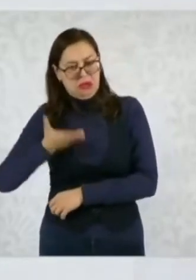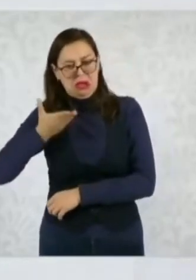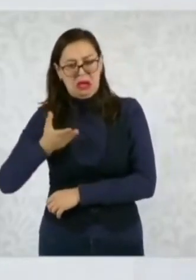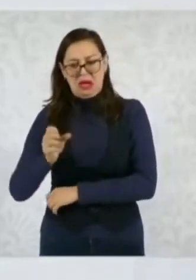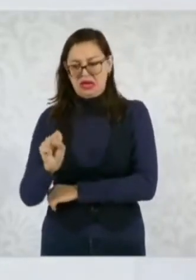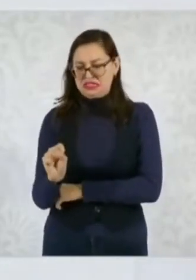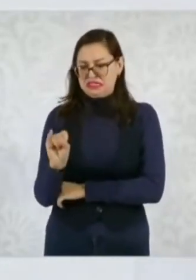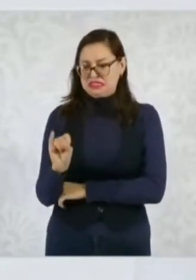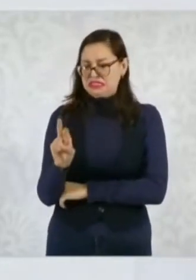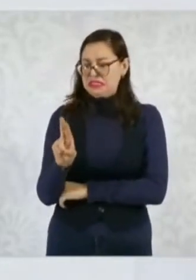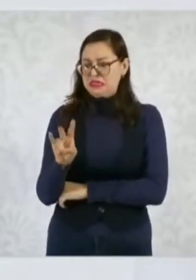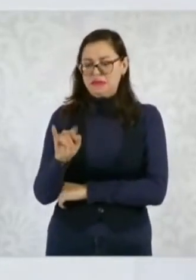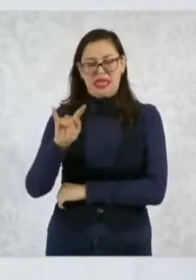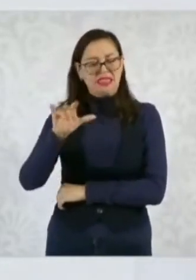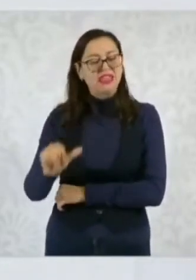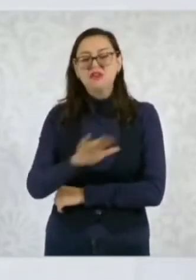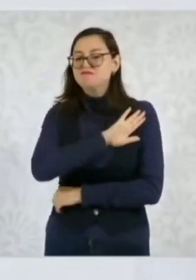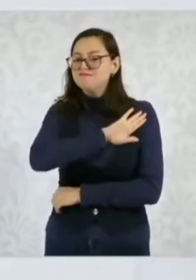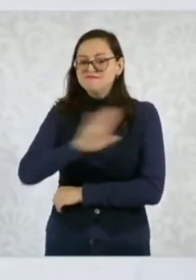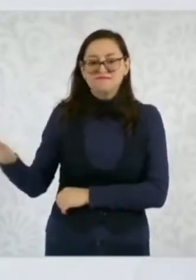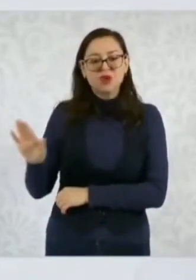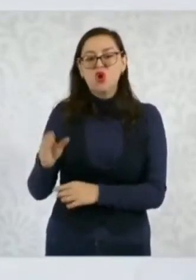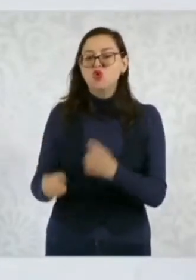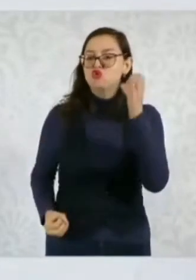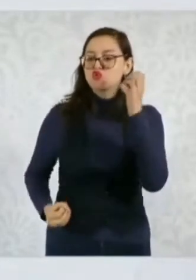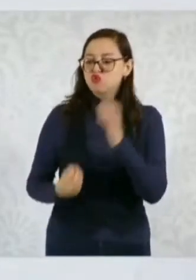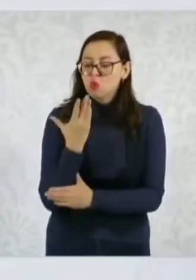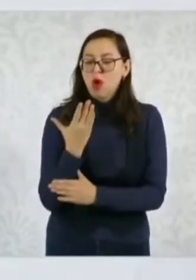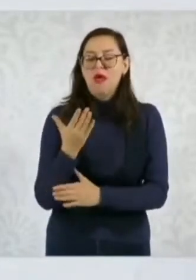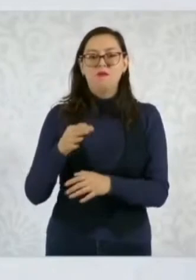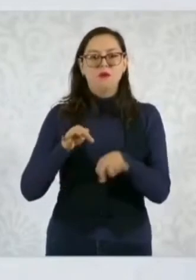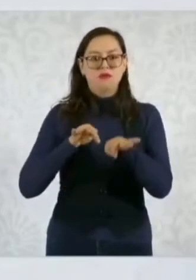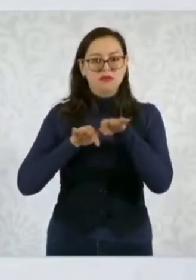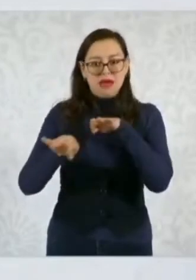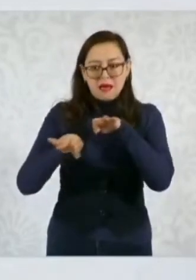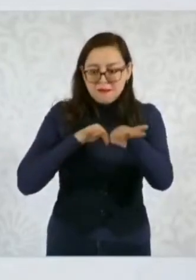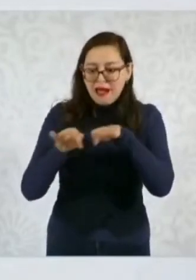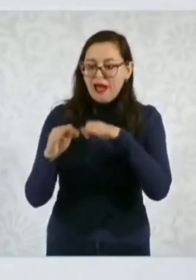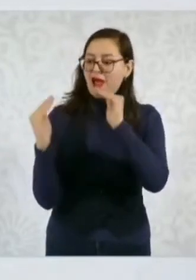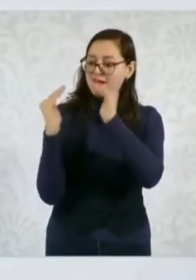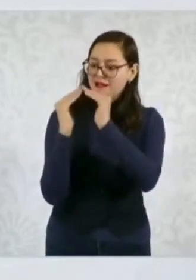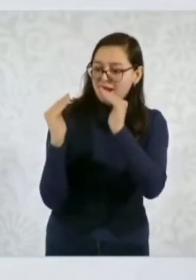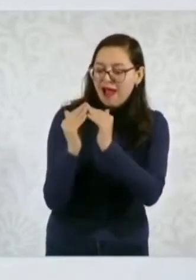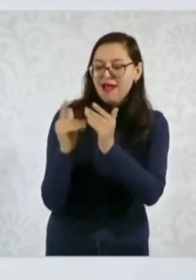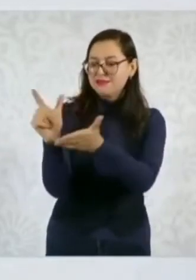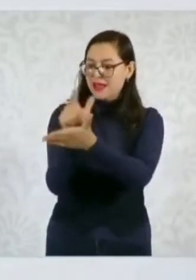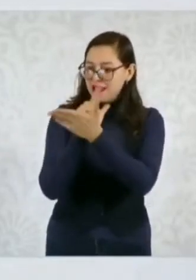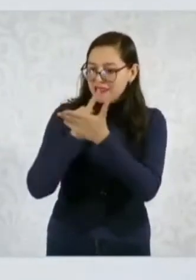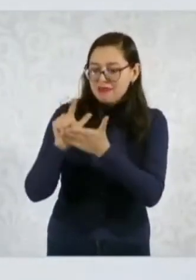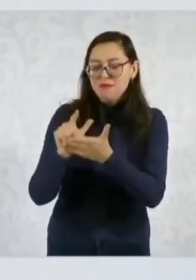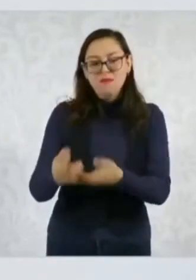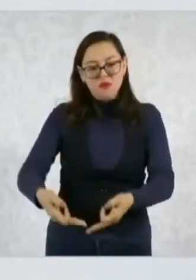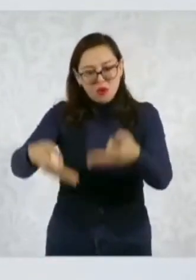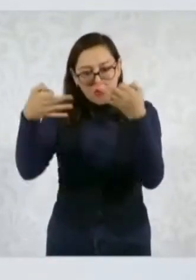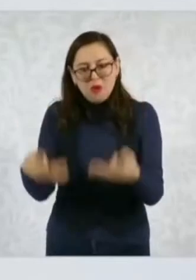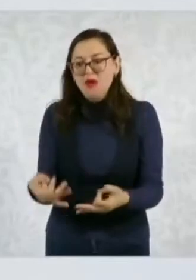Son trabajadoras del hogar y hacen un trabajo digno y tenemos que reconocerla siempre